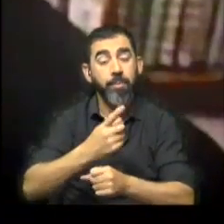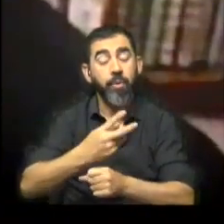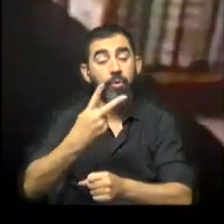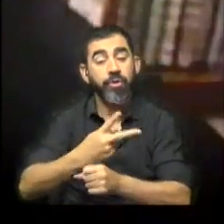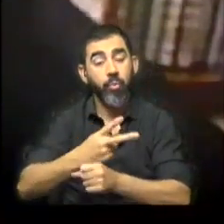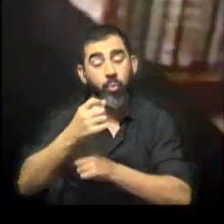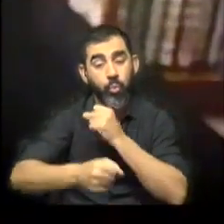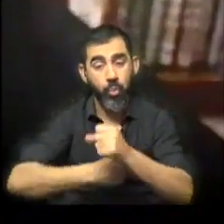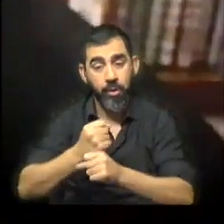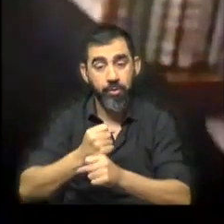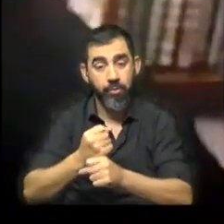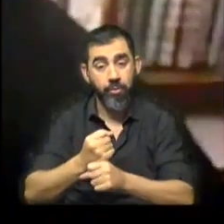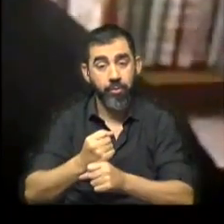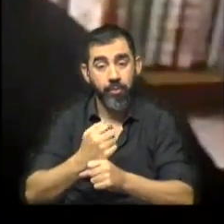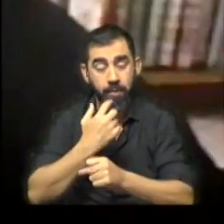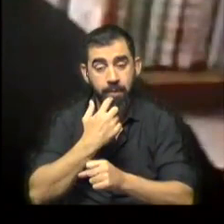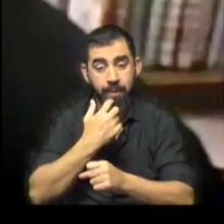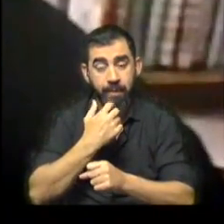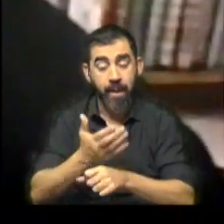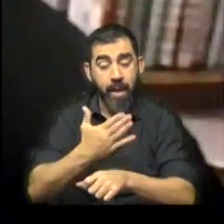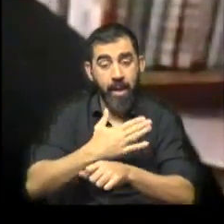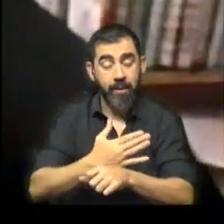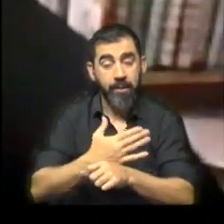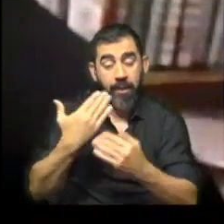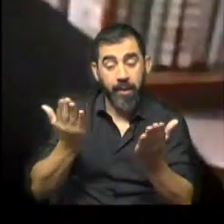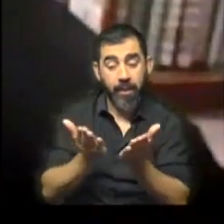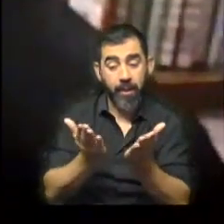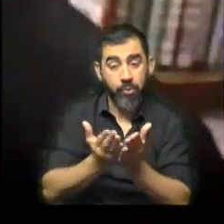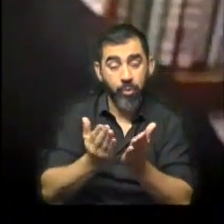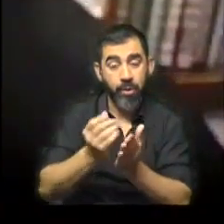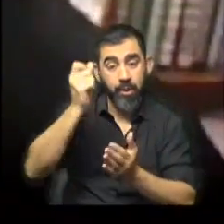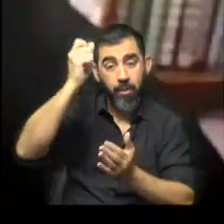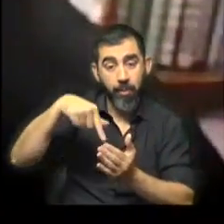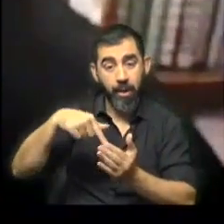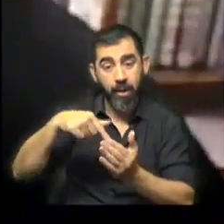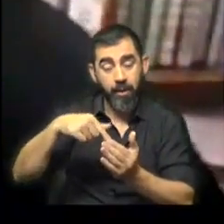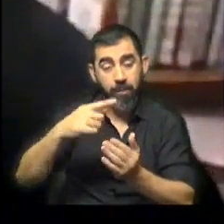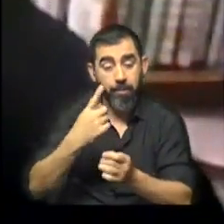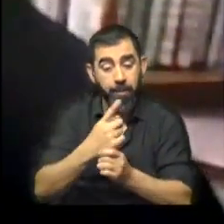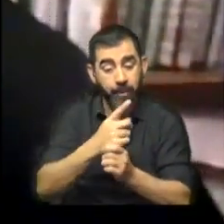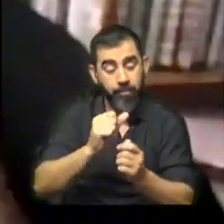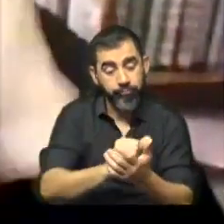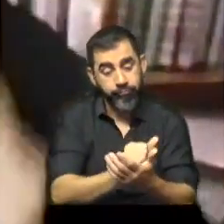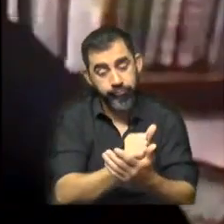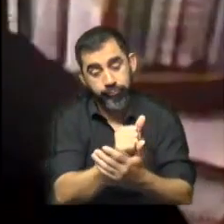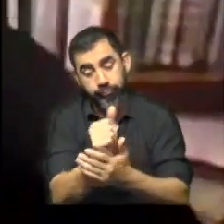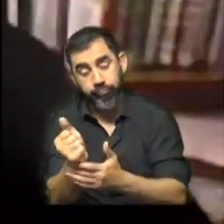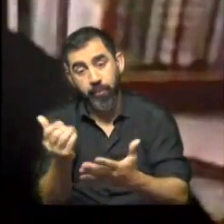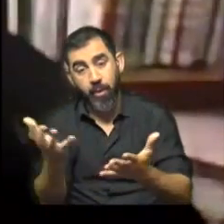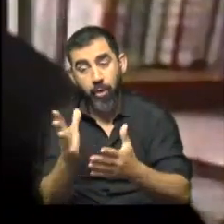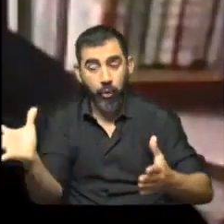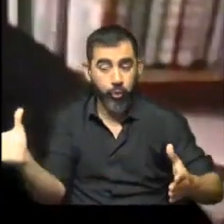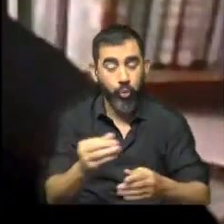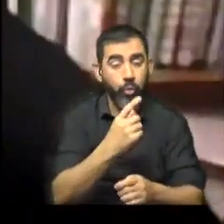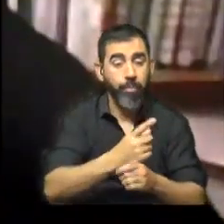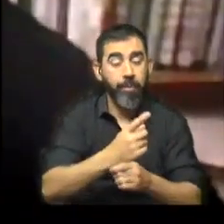año. Antes una cohorte, o sea, una generación entraba con un plan y seguía todo el transcurso con ese plan. Ahora va a ingresar todo para